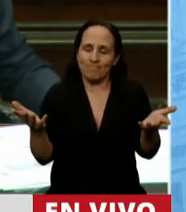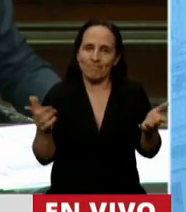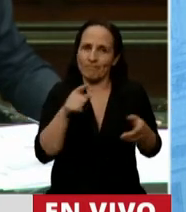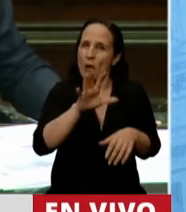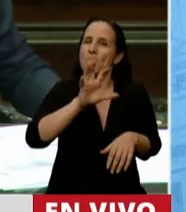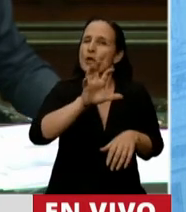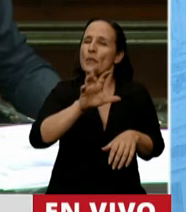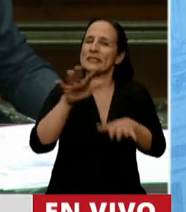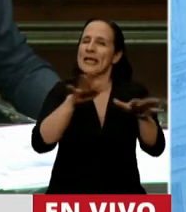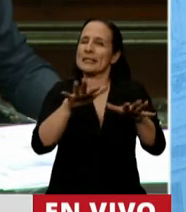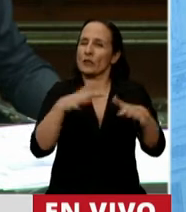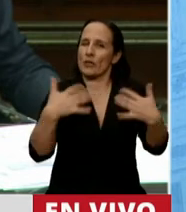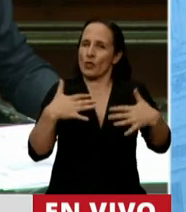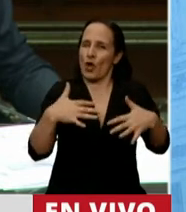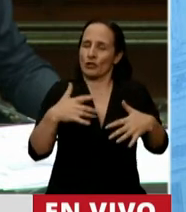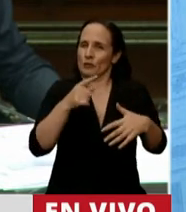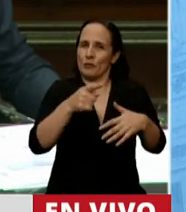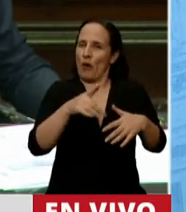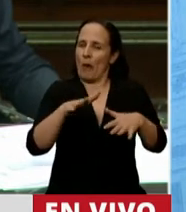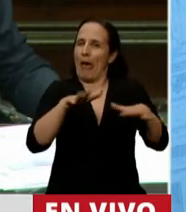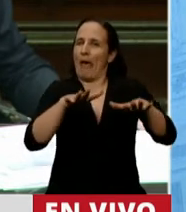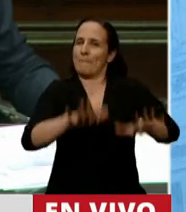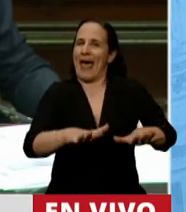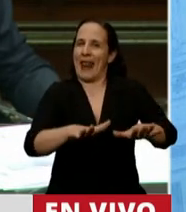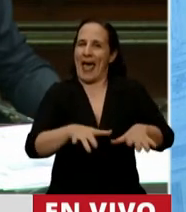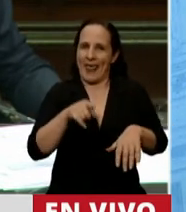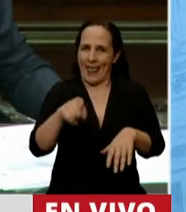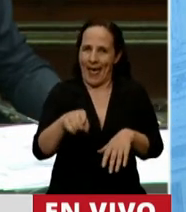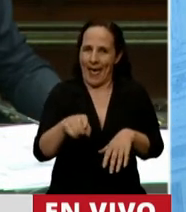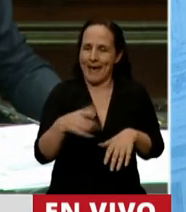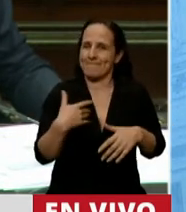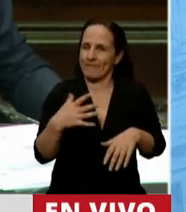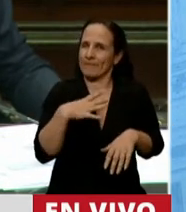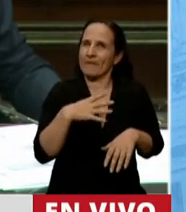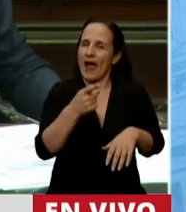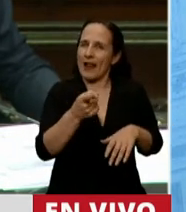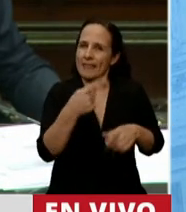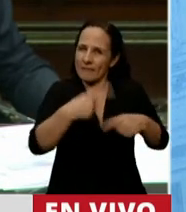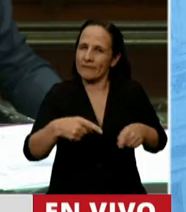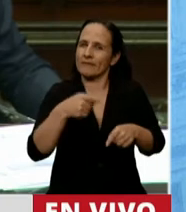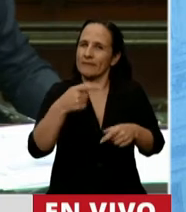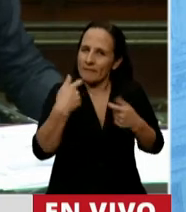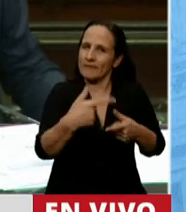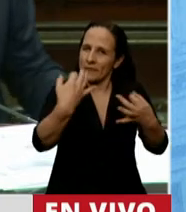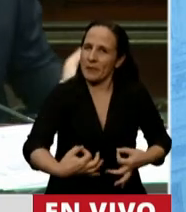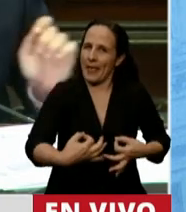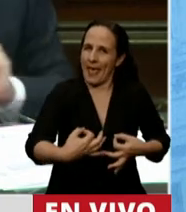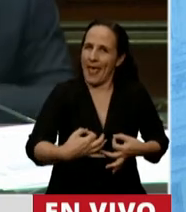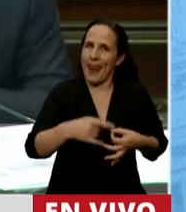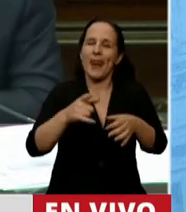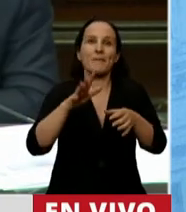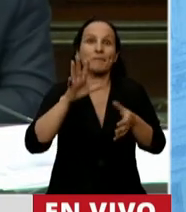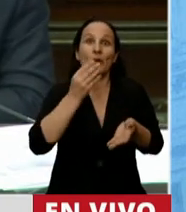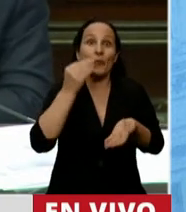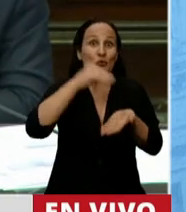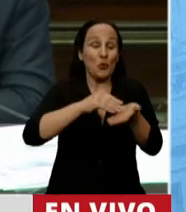una provincia, es una provincia que está absolutamente parada, sin obra pública, sin servicios públicos. Hay pueblos del interior de la meseta